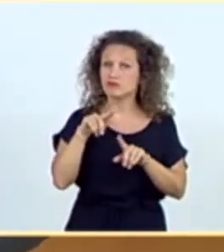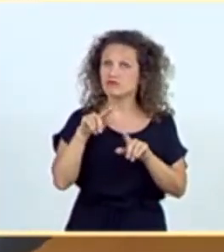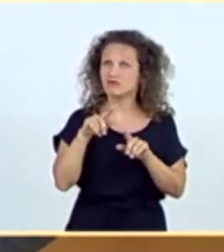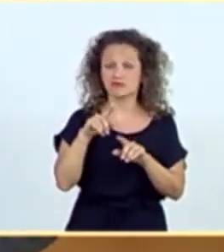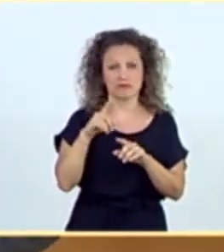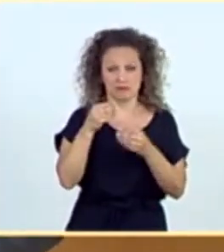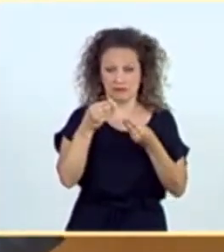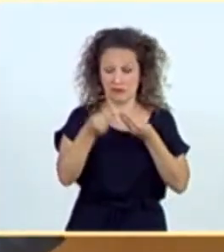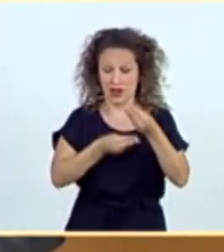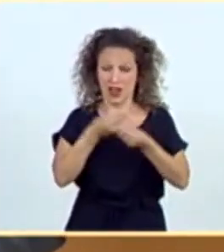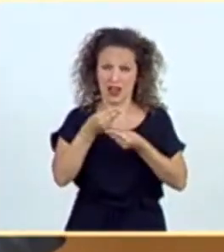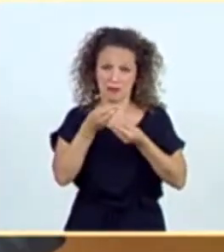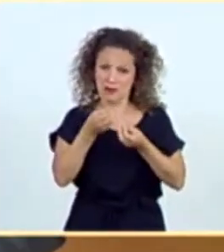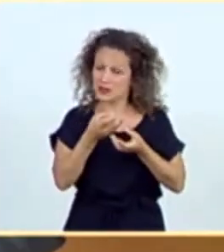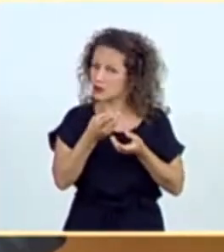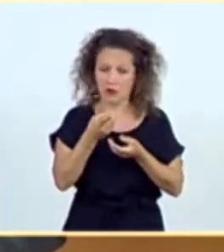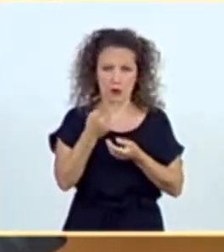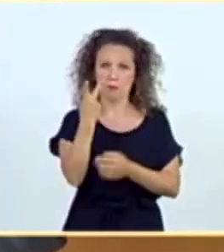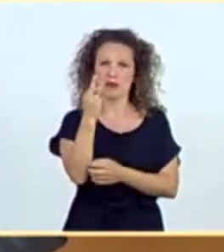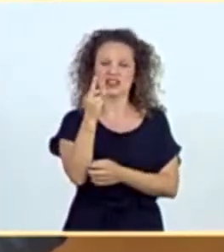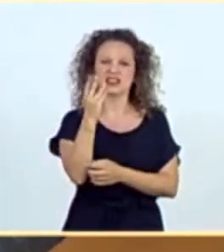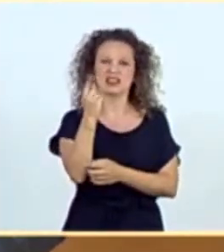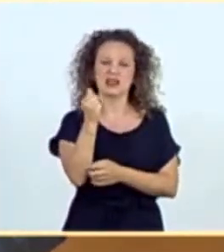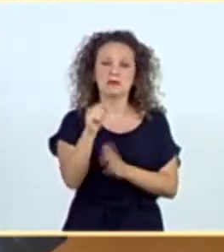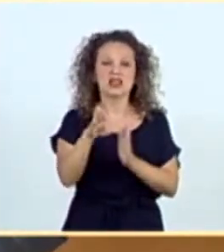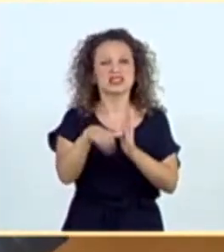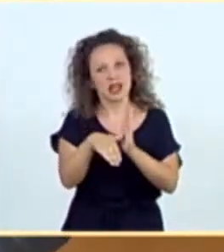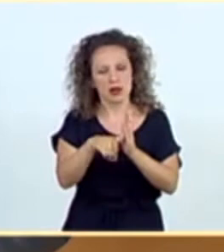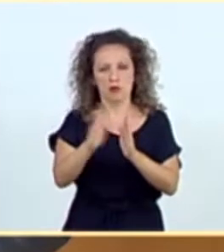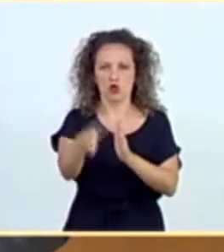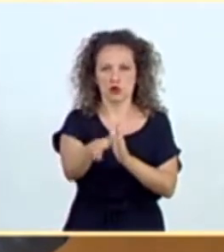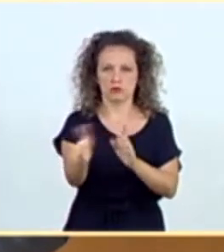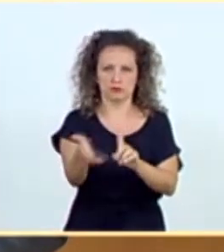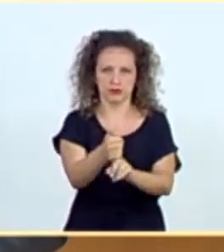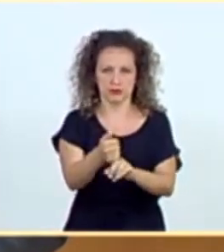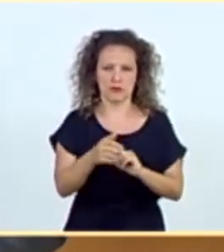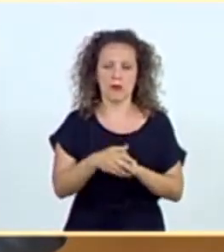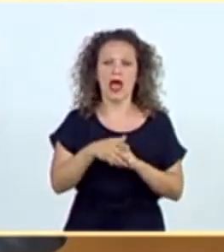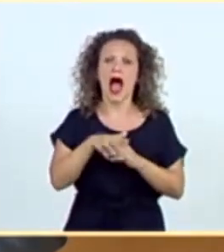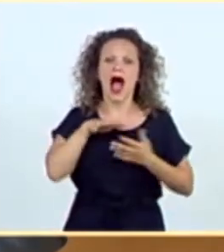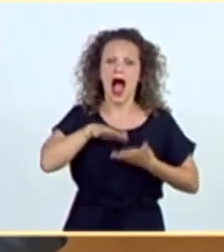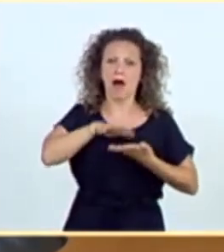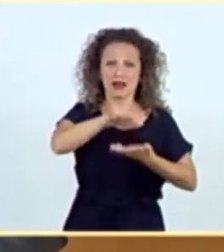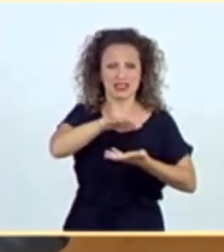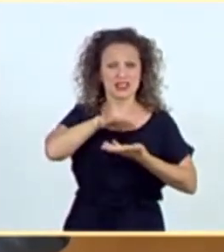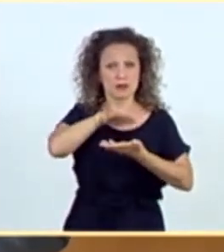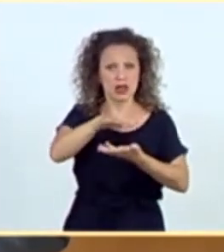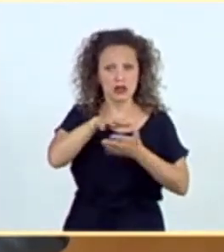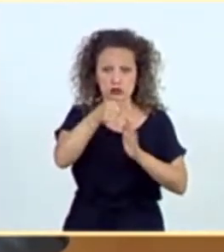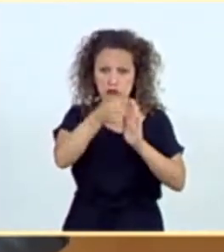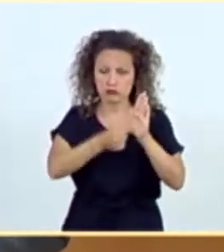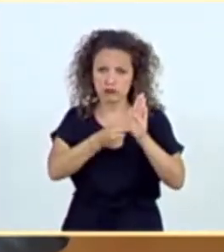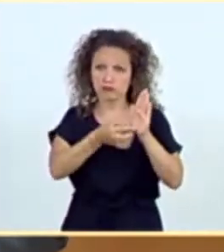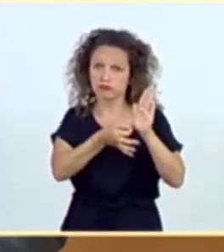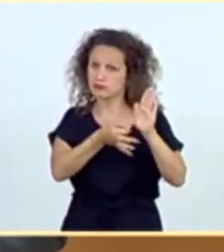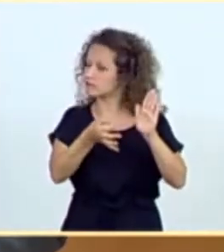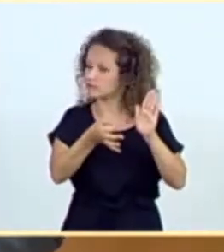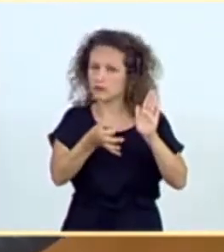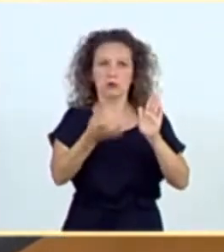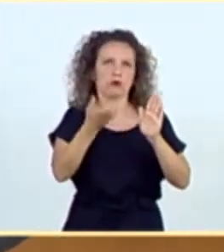20 días en detectar la primera muerte. No se realizaron medidas de abastecimiento con carácter previa de material de protección,